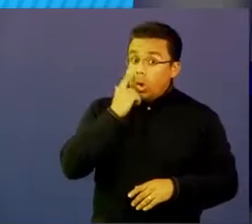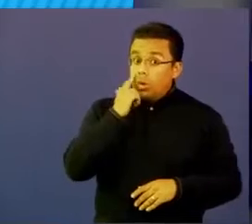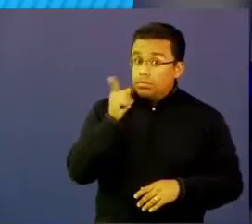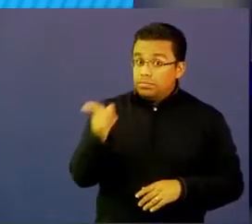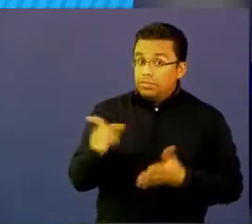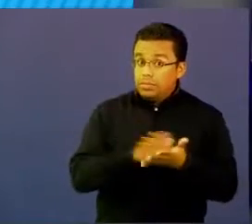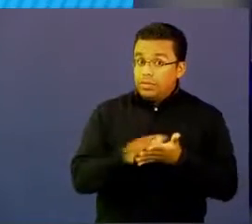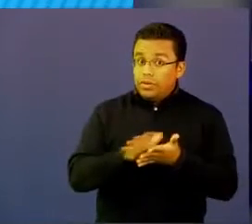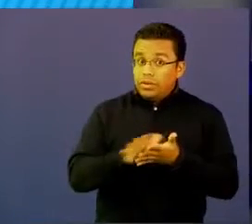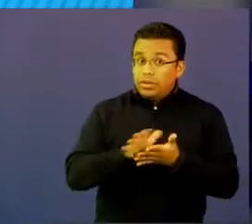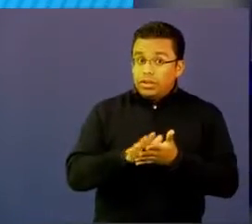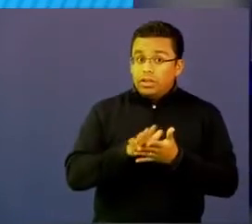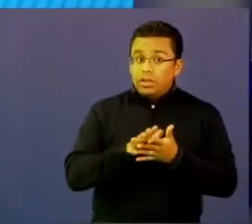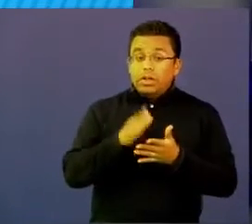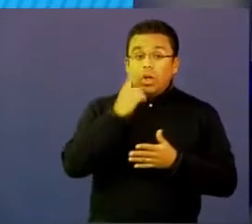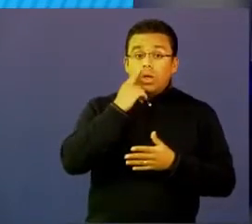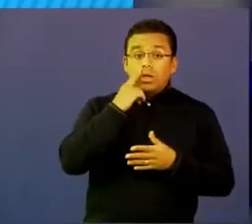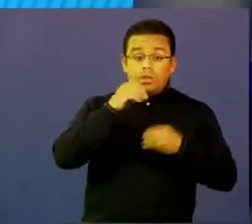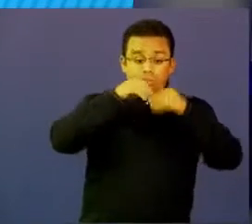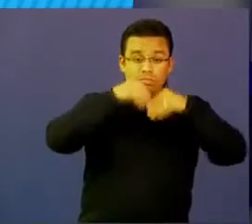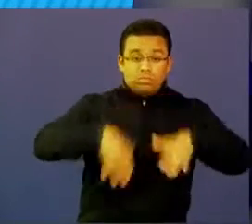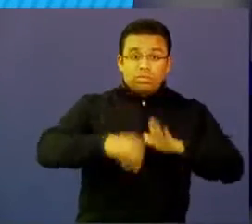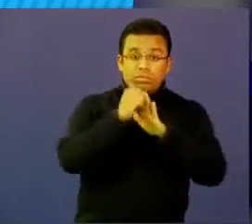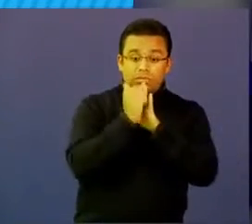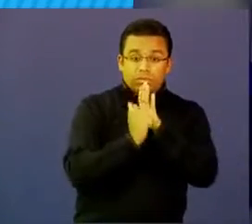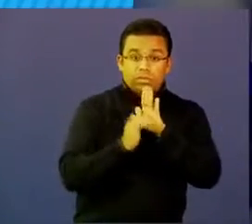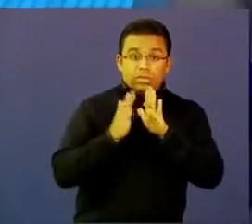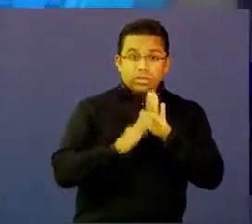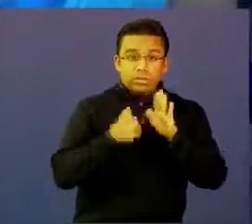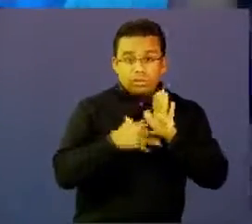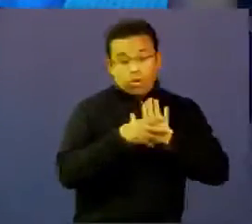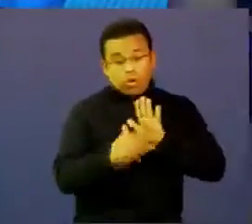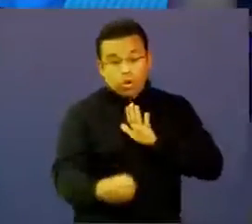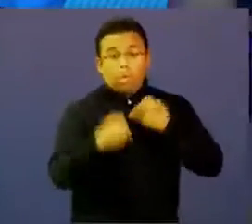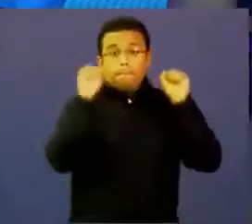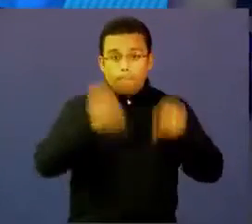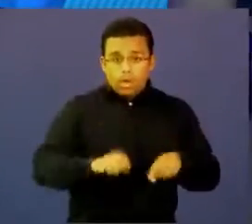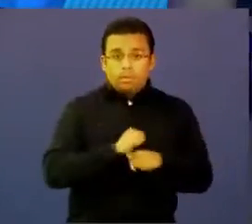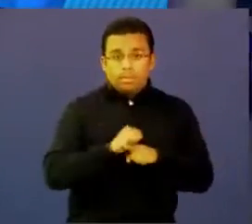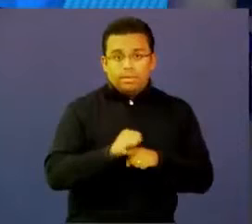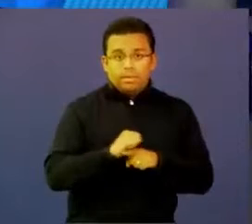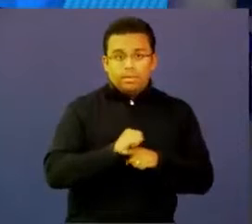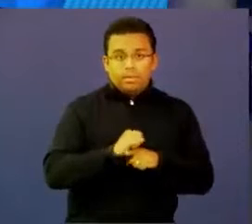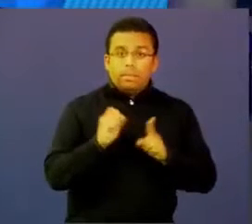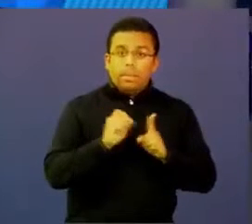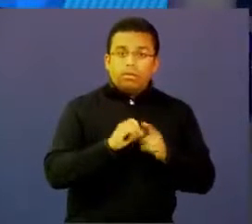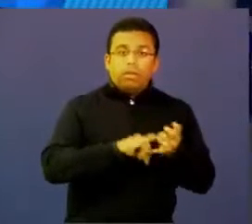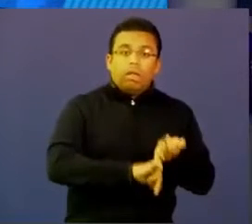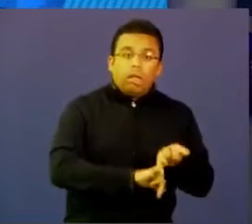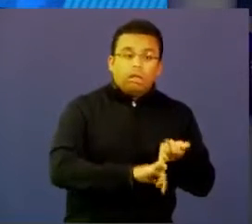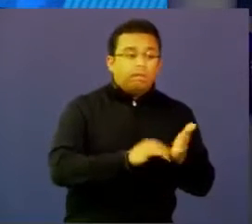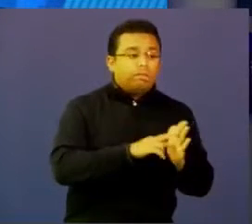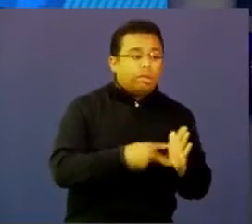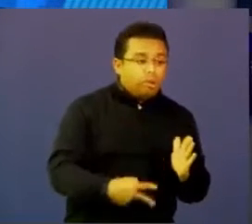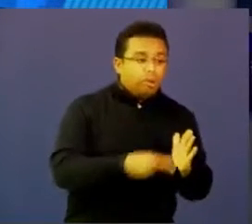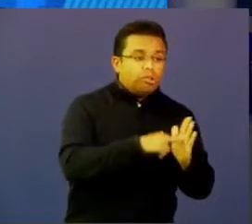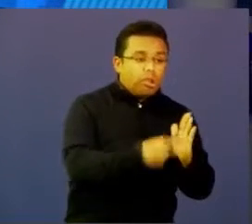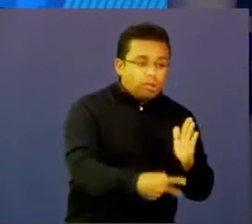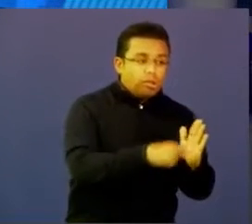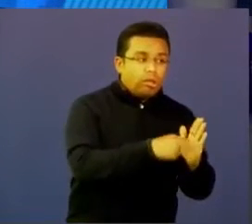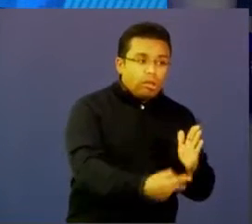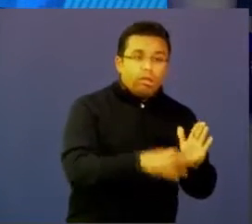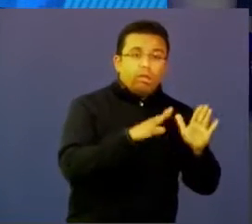es que la gamificación como tal puede ser una práctica y eso no tiene que depender del uso de tecnologías